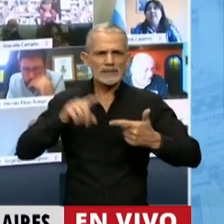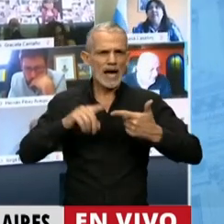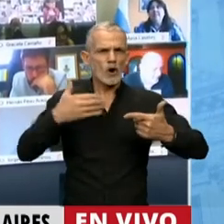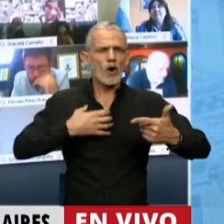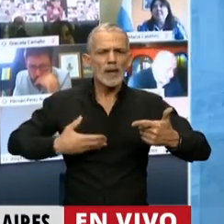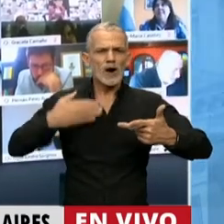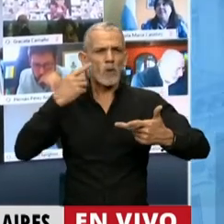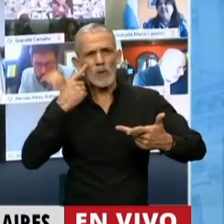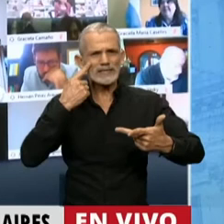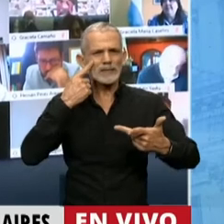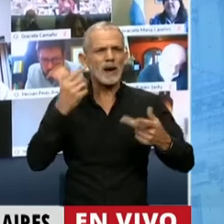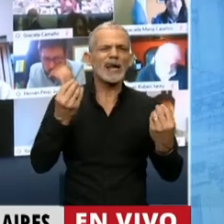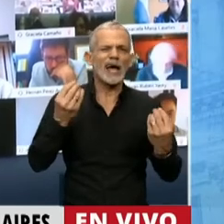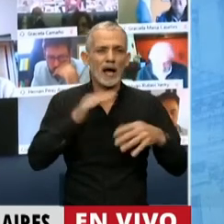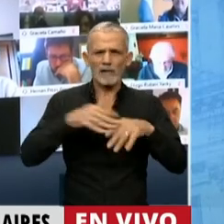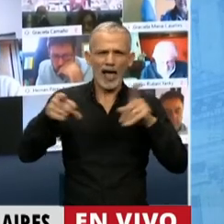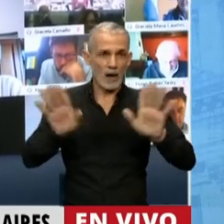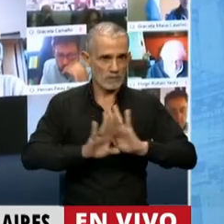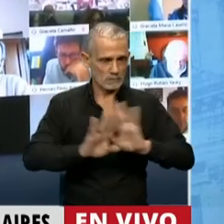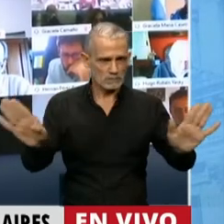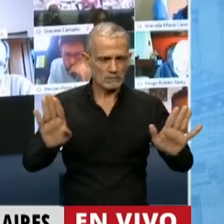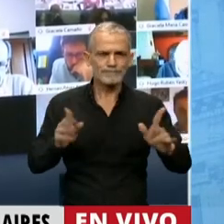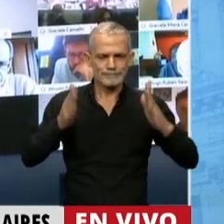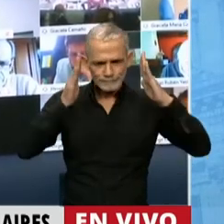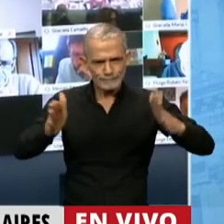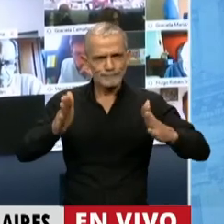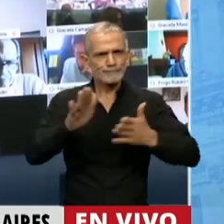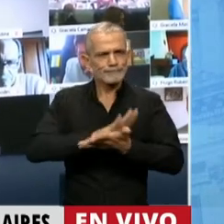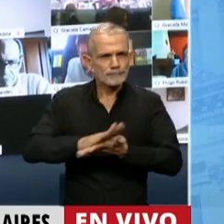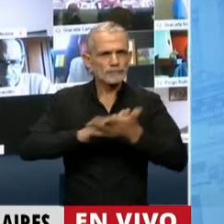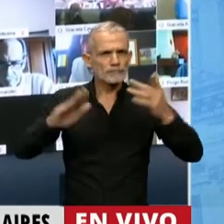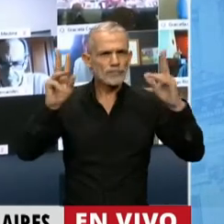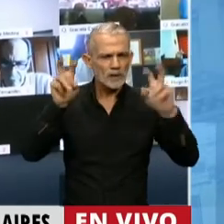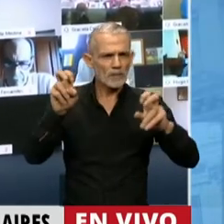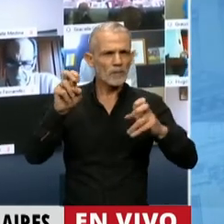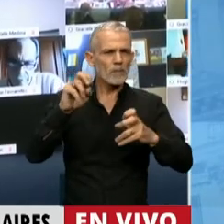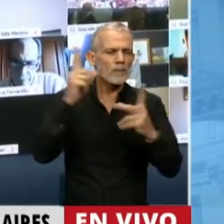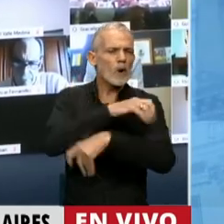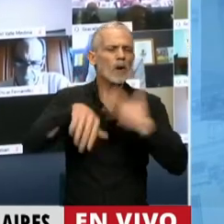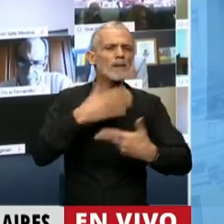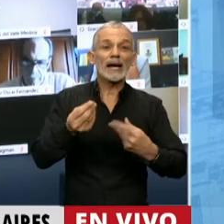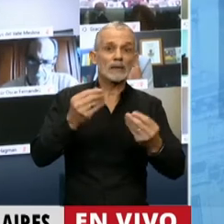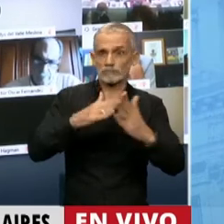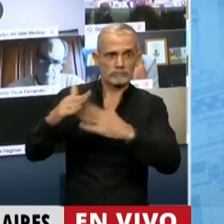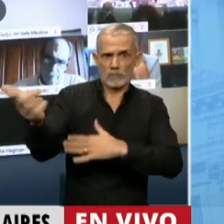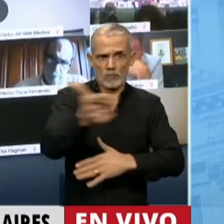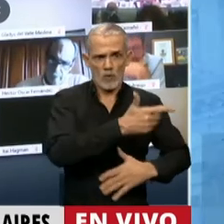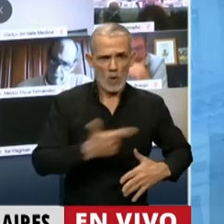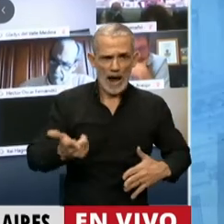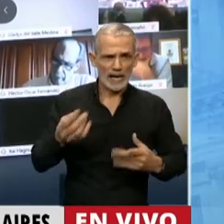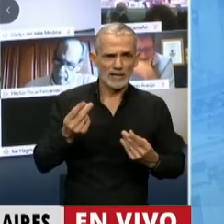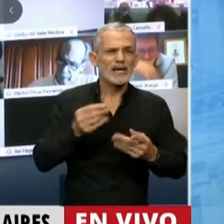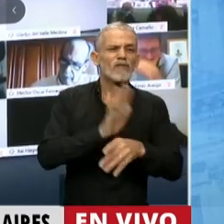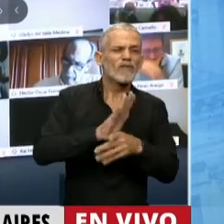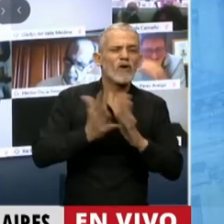municipales, es abordar y dar una respuesta al tema de la falta de vivienda que no puede ser